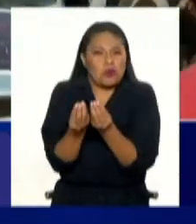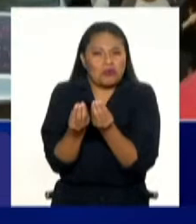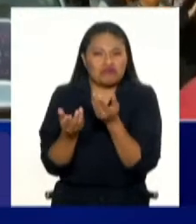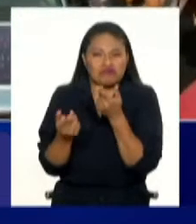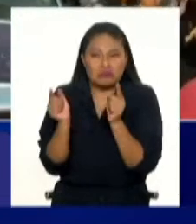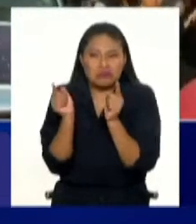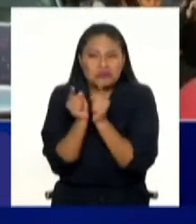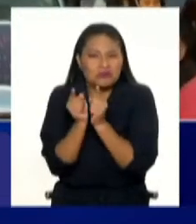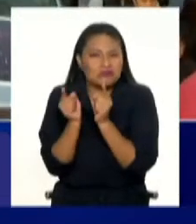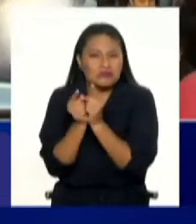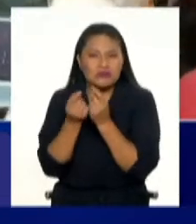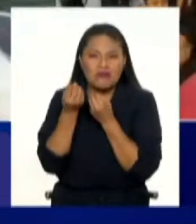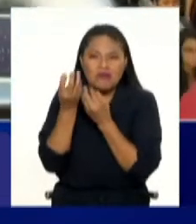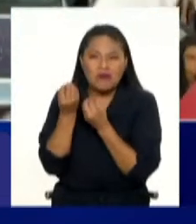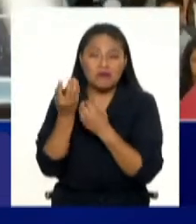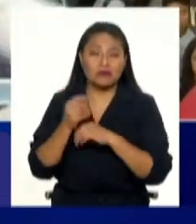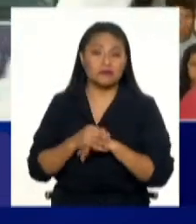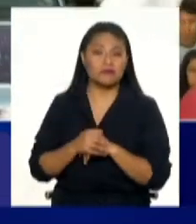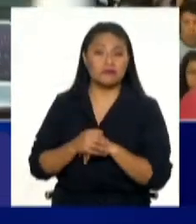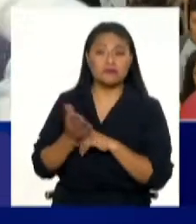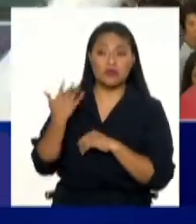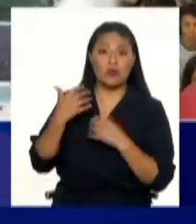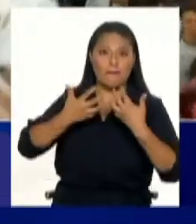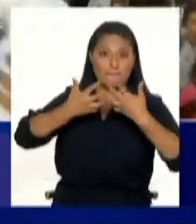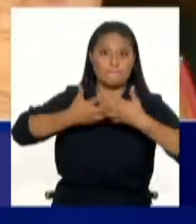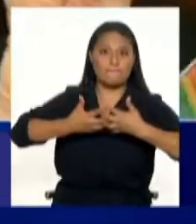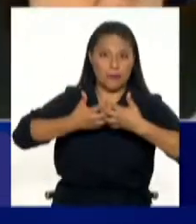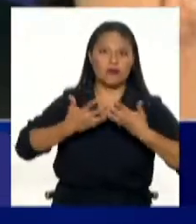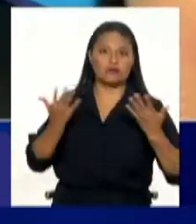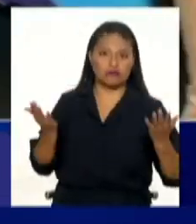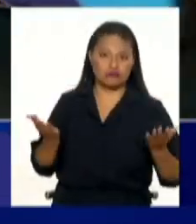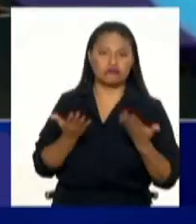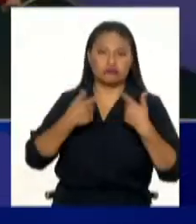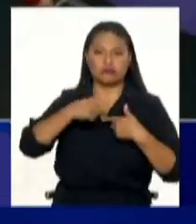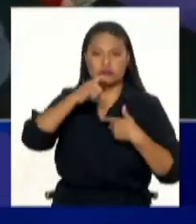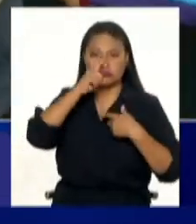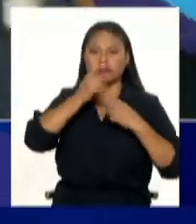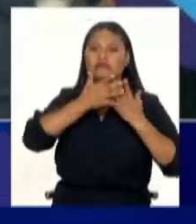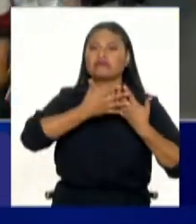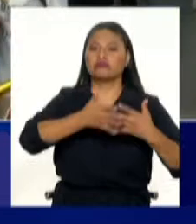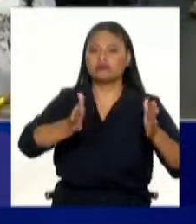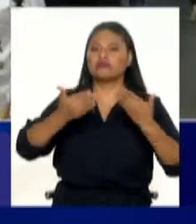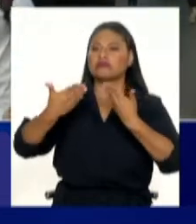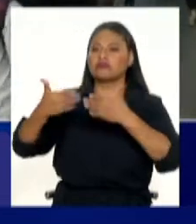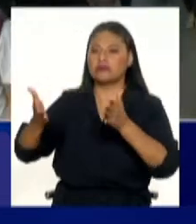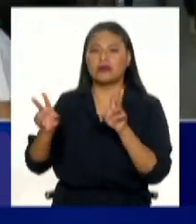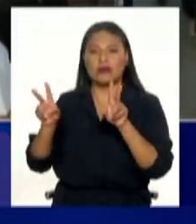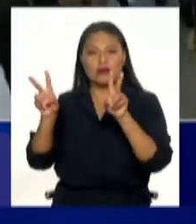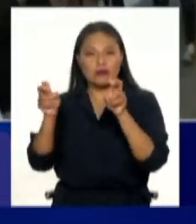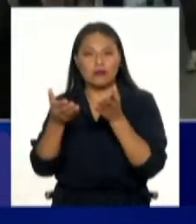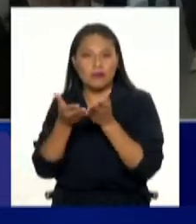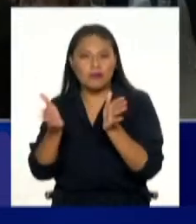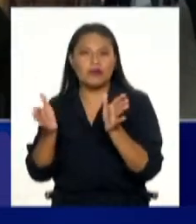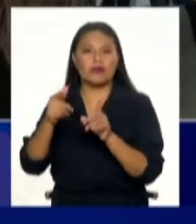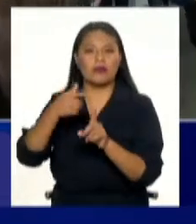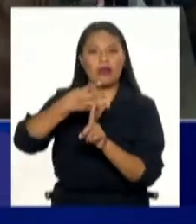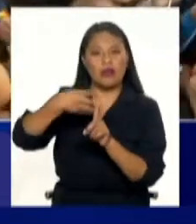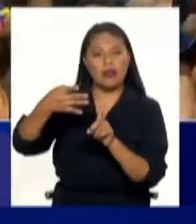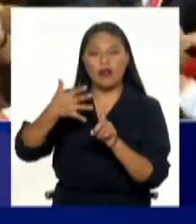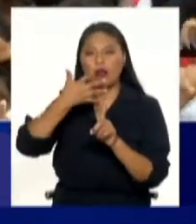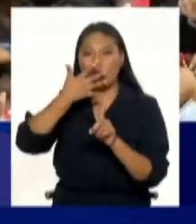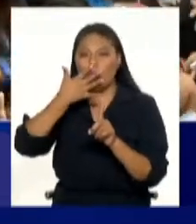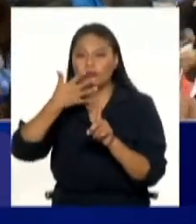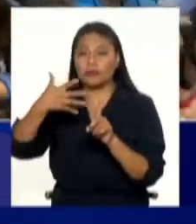atención, En general, en muchas empresas modernas sí hay una actitud, digamos, más abierta al tema, pero también las